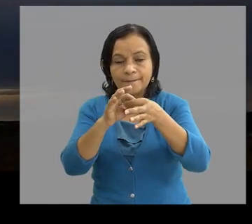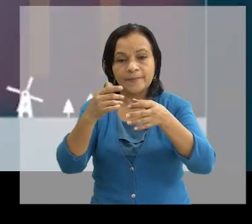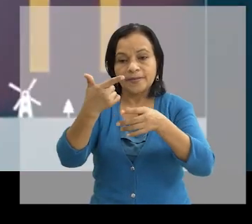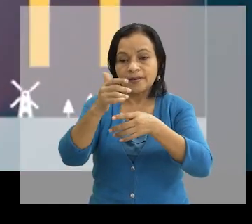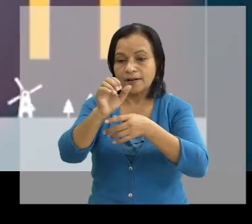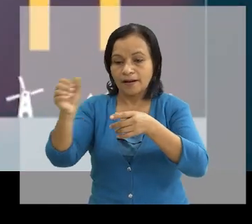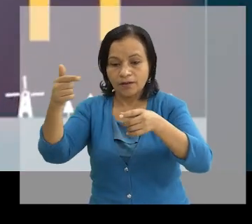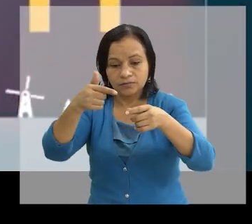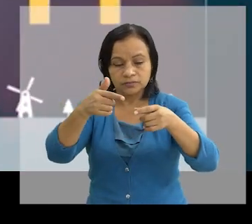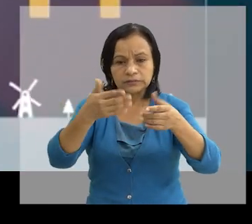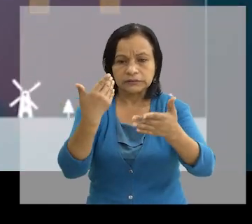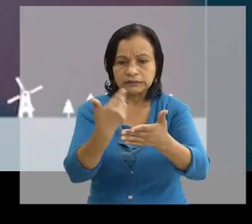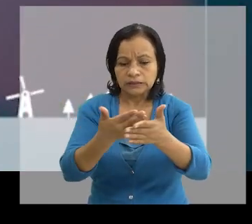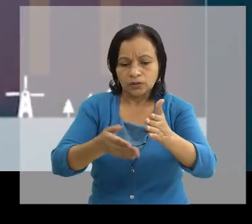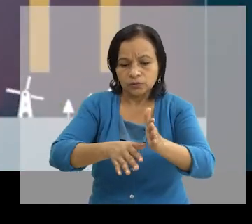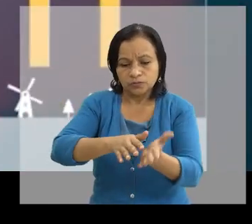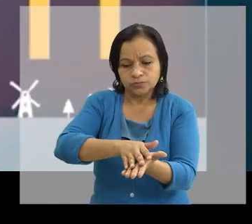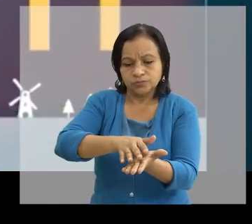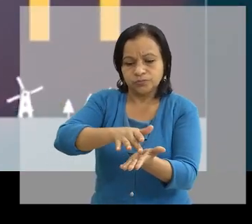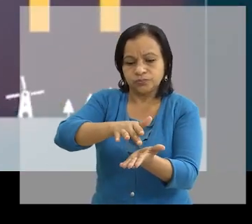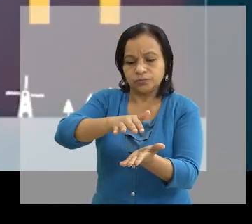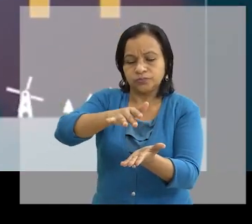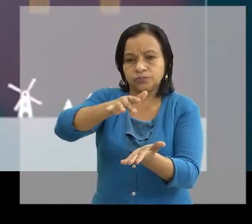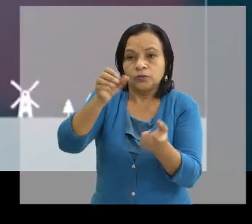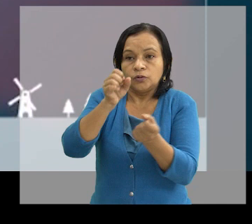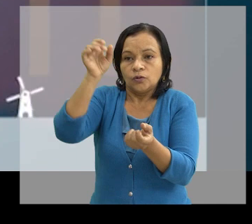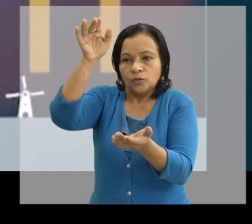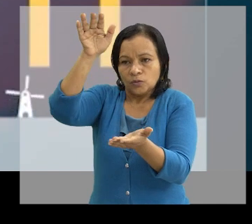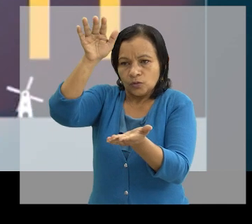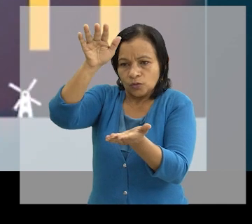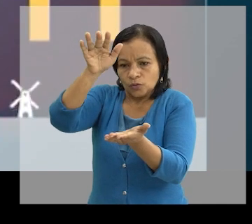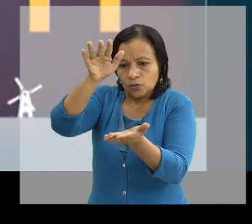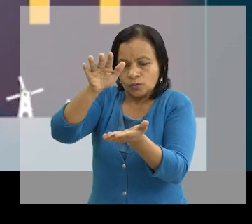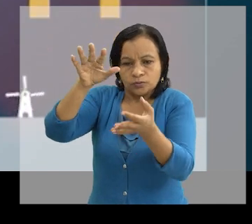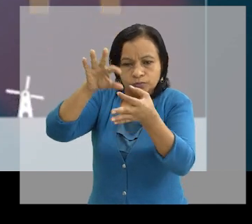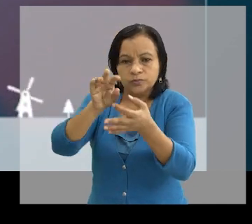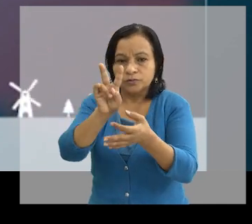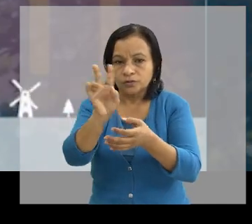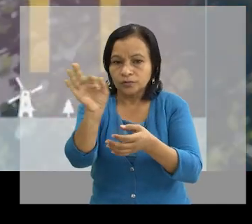intrínseca de los gases El aire caliente sube y el aire frío baja Existen dos factores de vital